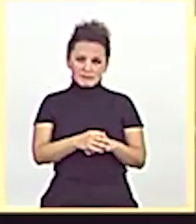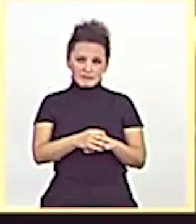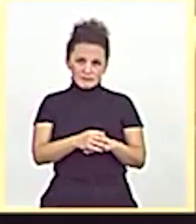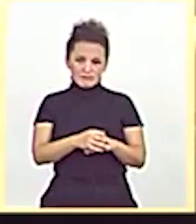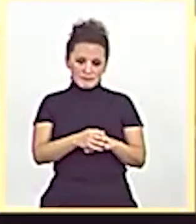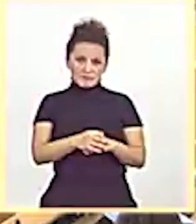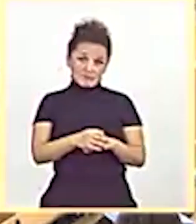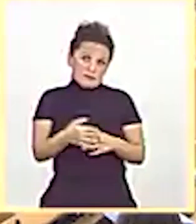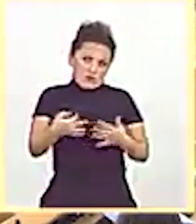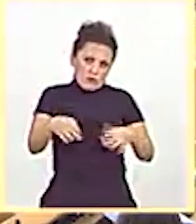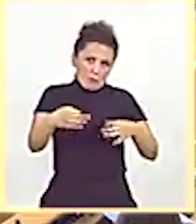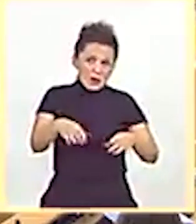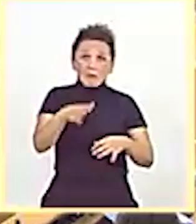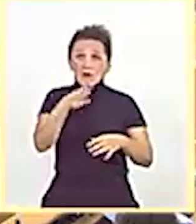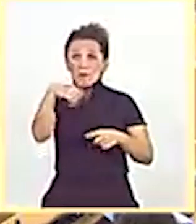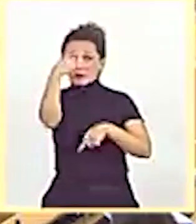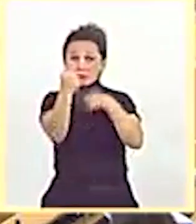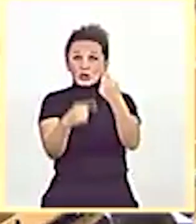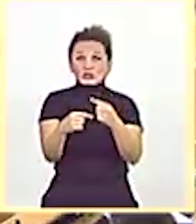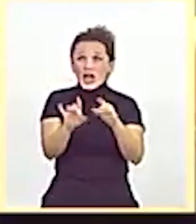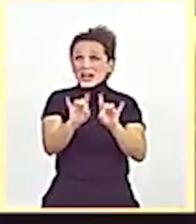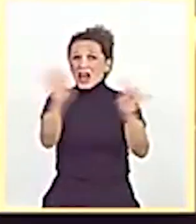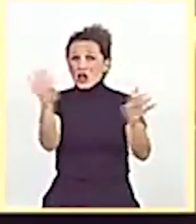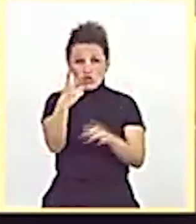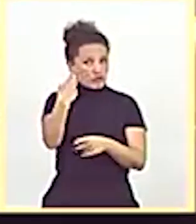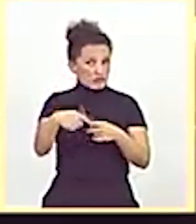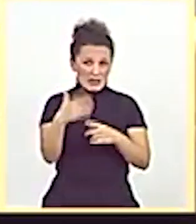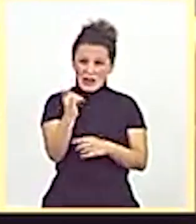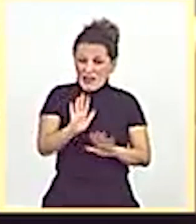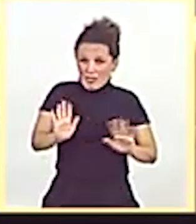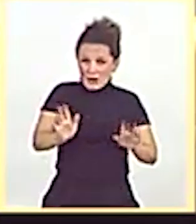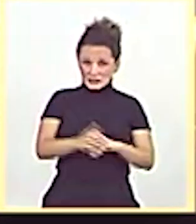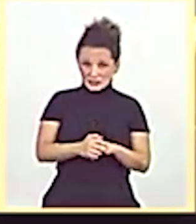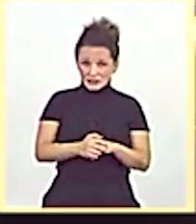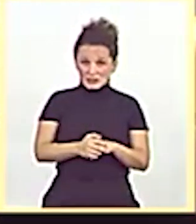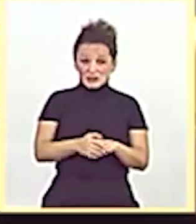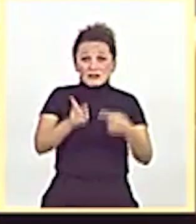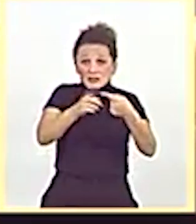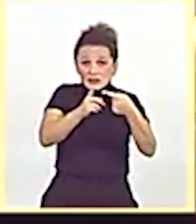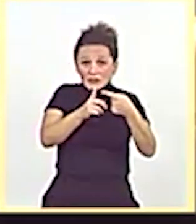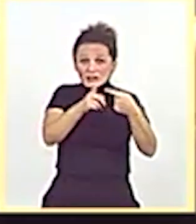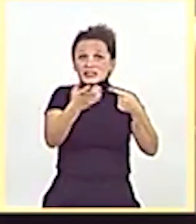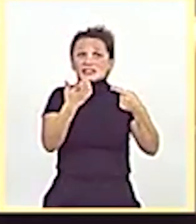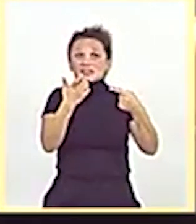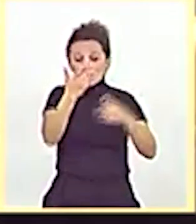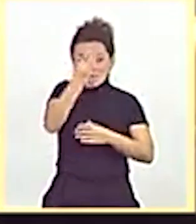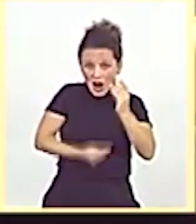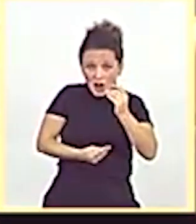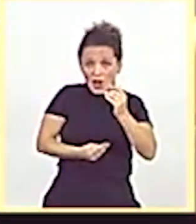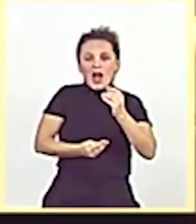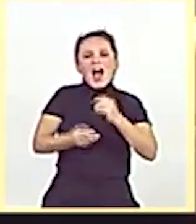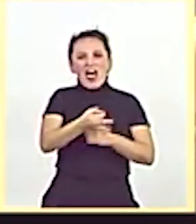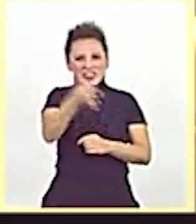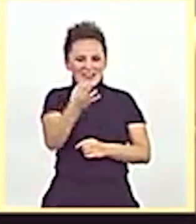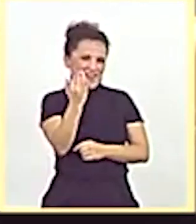De estos presupuestos, si se sabe algo claro, solo son dos cosas. La primera es que ustedes solo aciertan cuando rectifican, señor Sánchez,